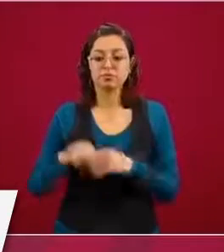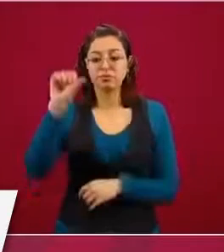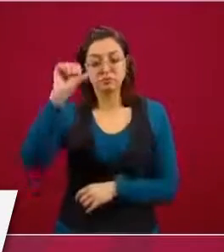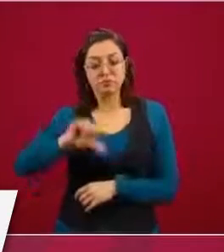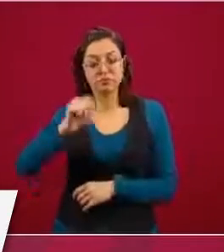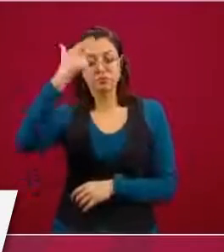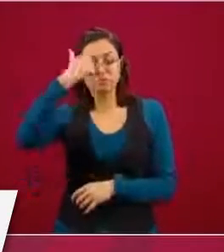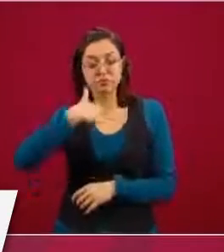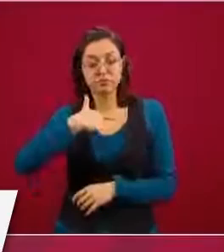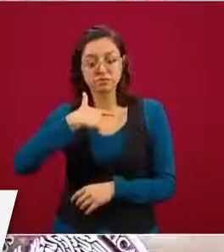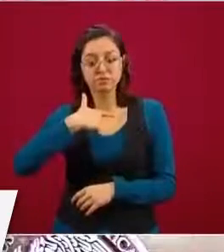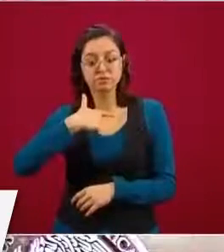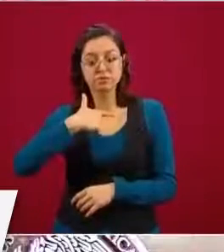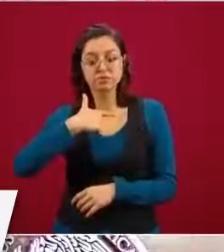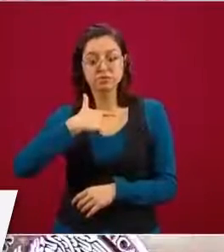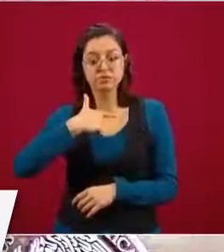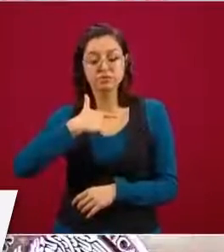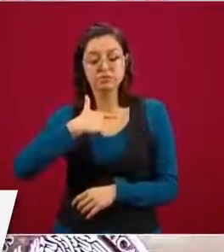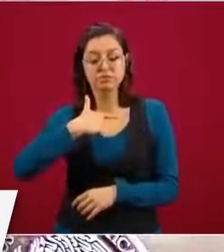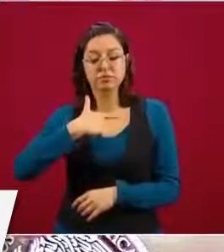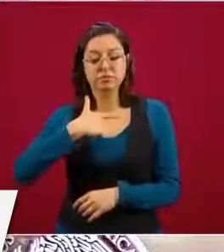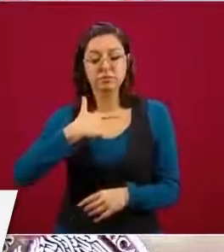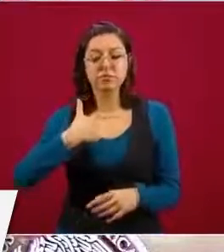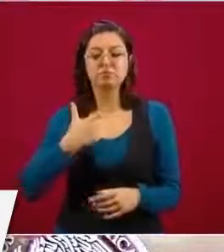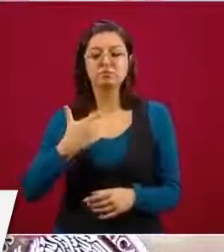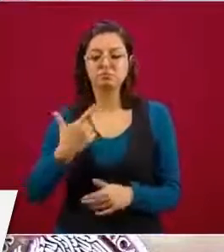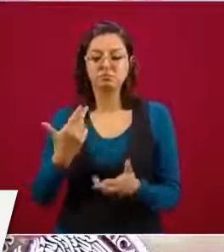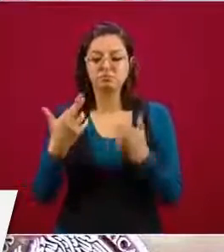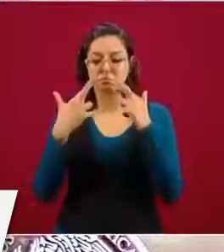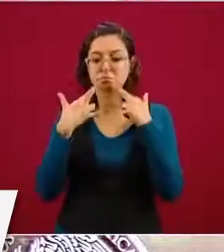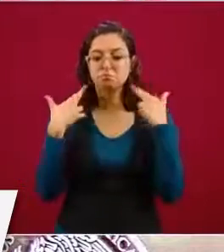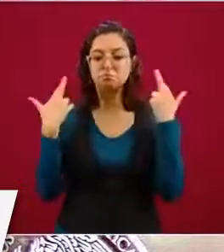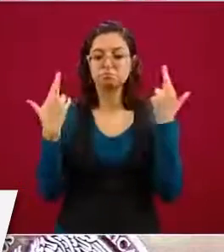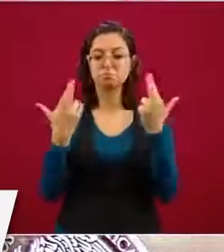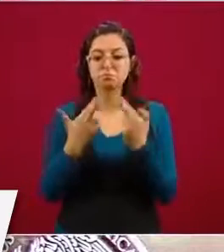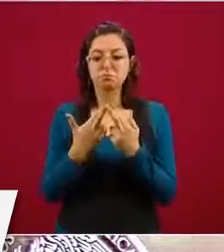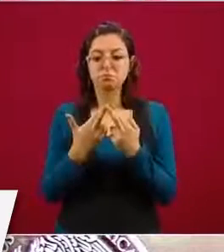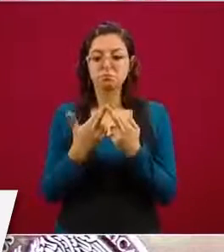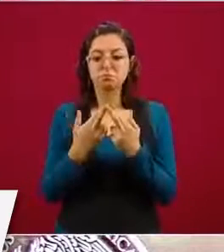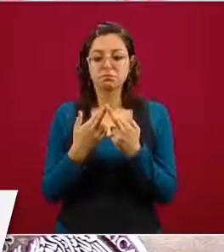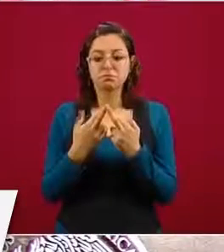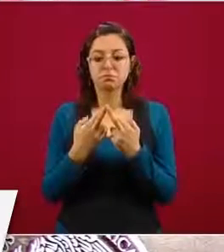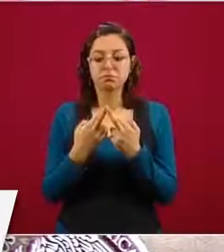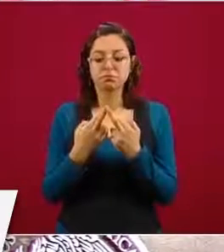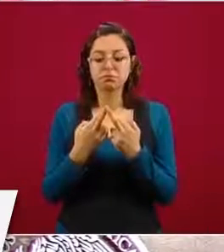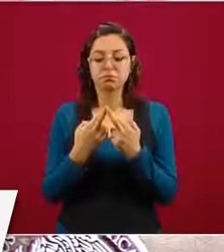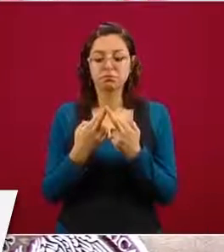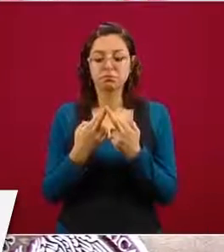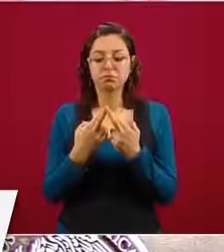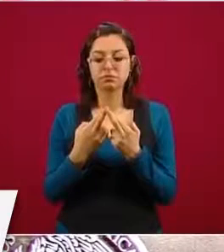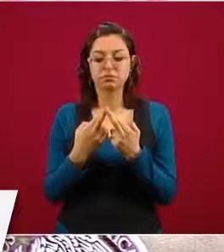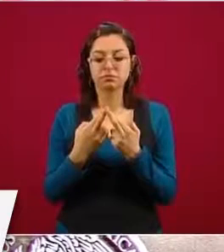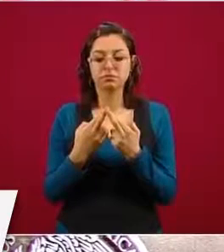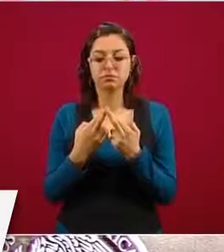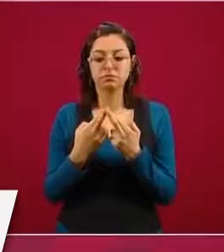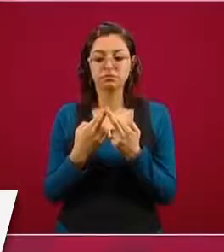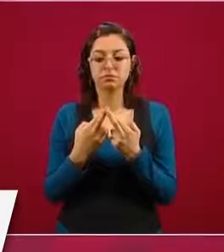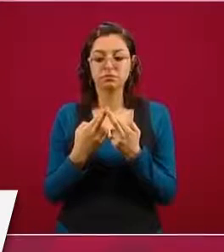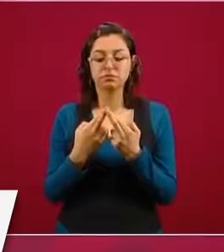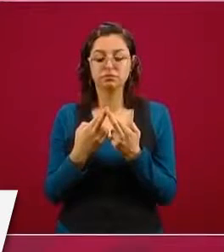noche tenemos una reunión con